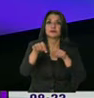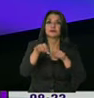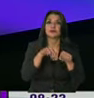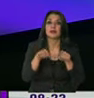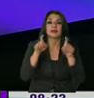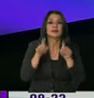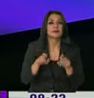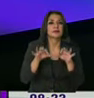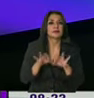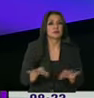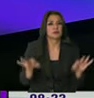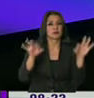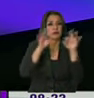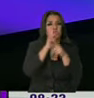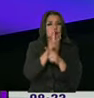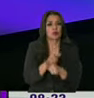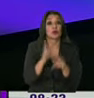querida, ojalá algún día cambie. Me dicen que...